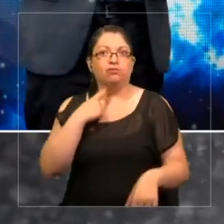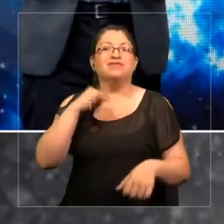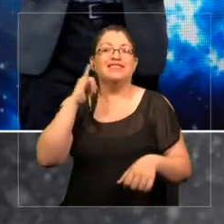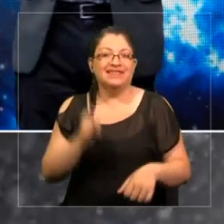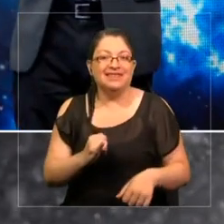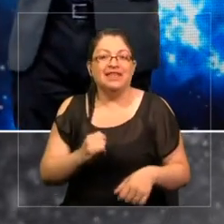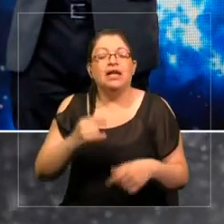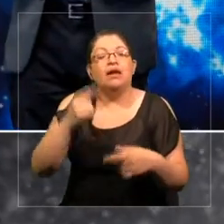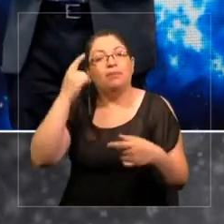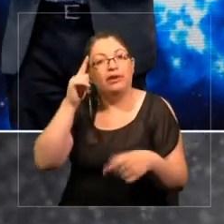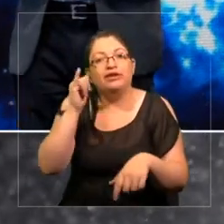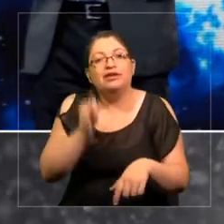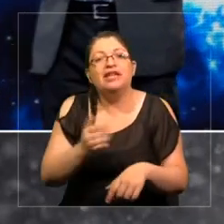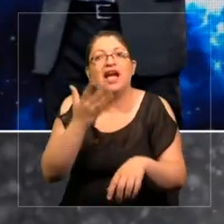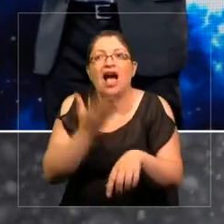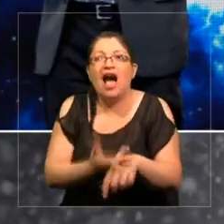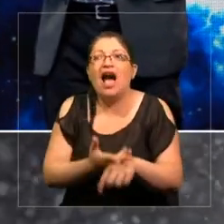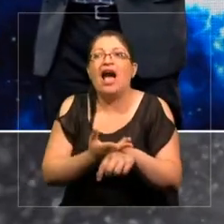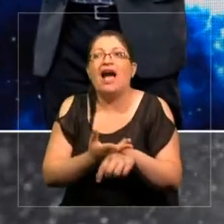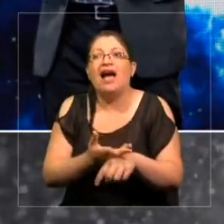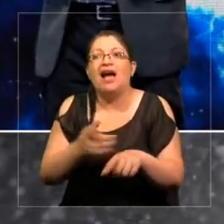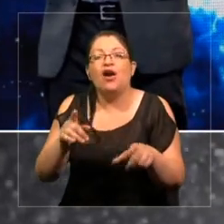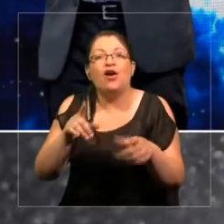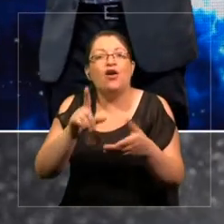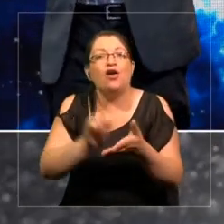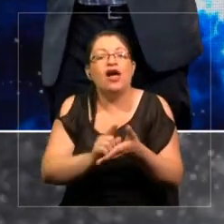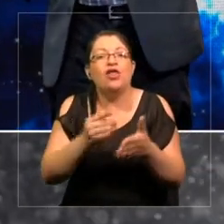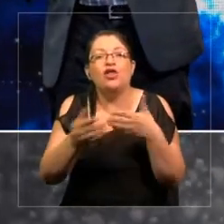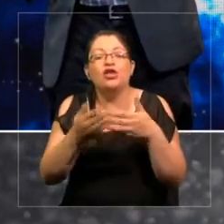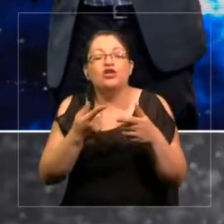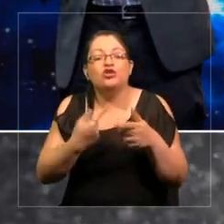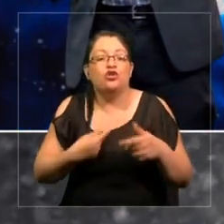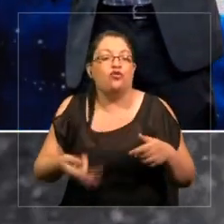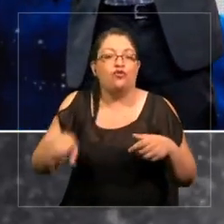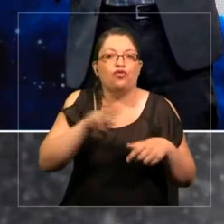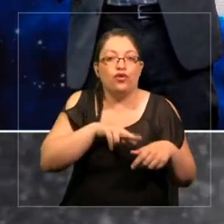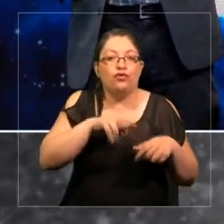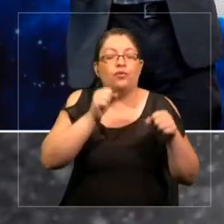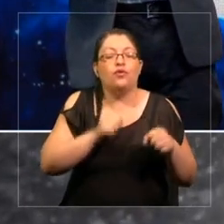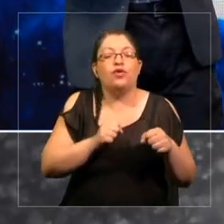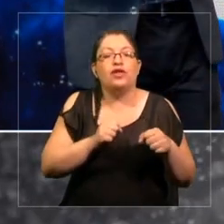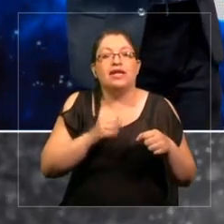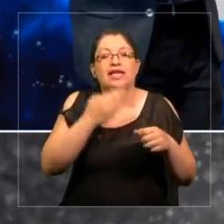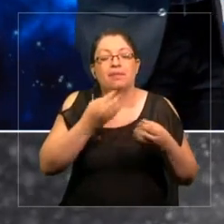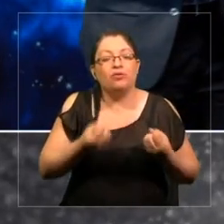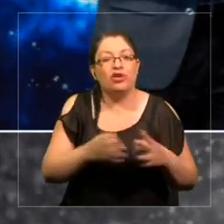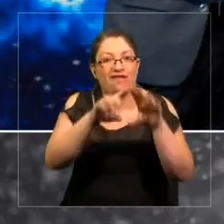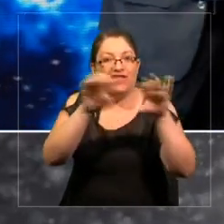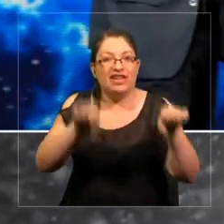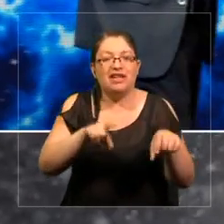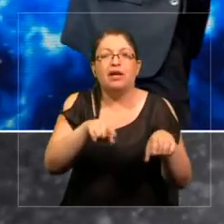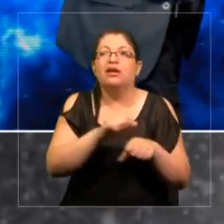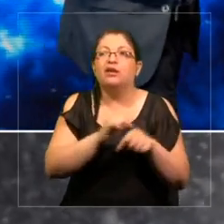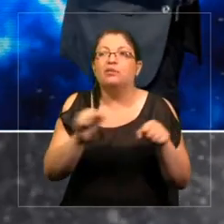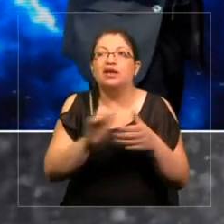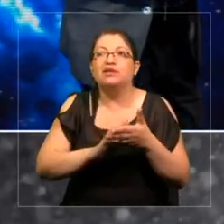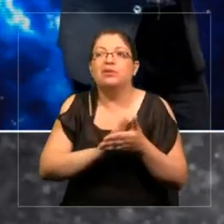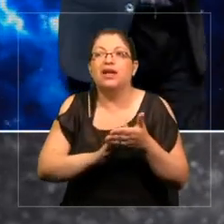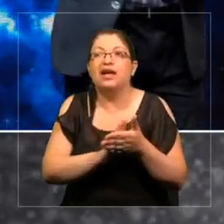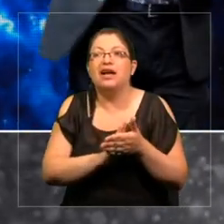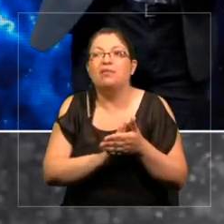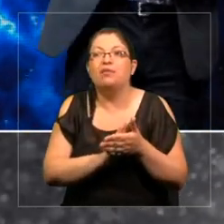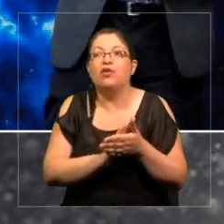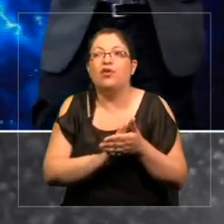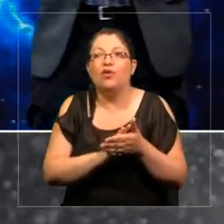sí tenemos una agencia donde volver y hacer una influencia en ese sistema. Tal vez no es una agencia de un gran